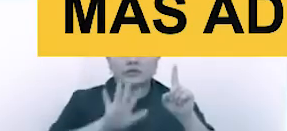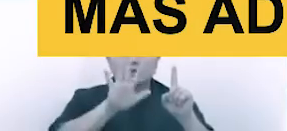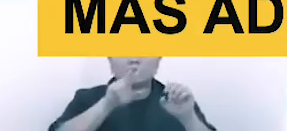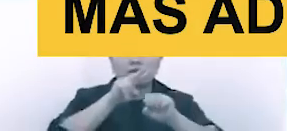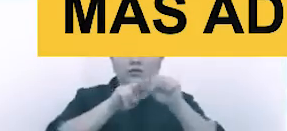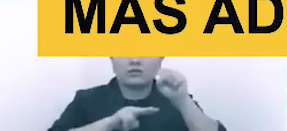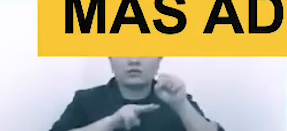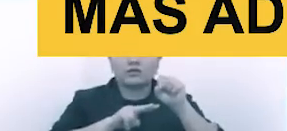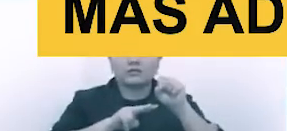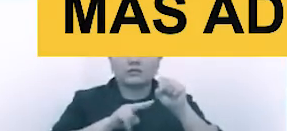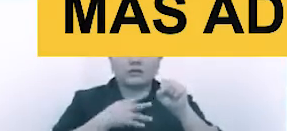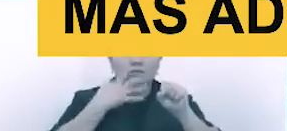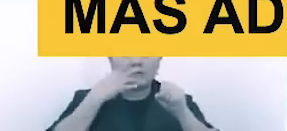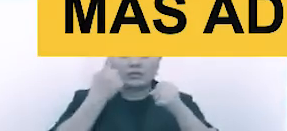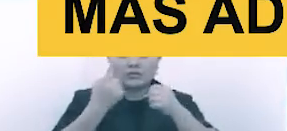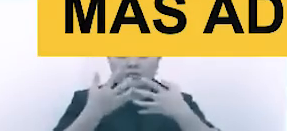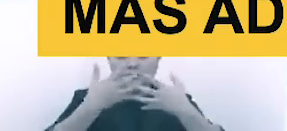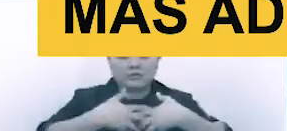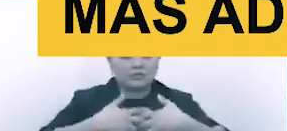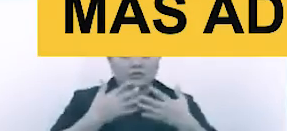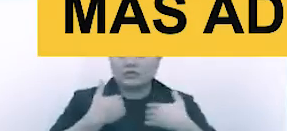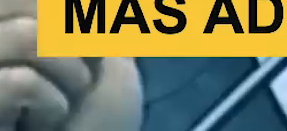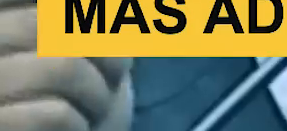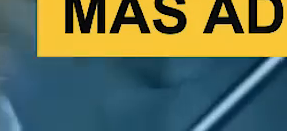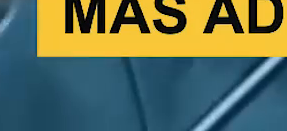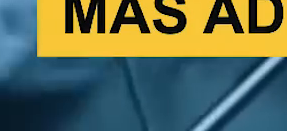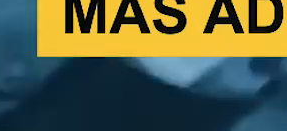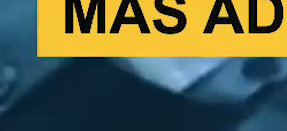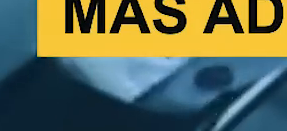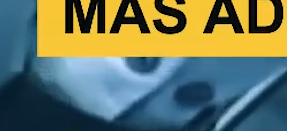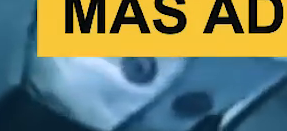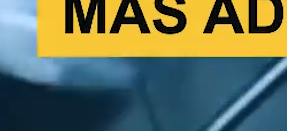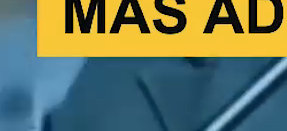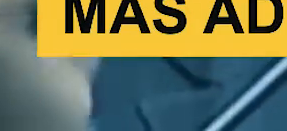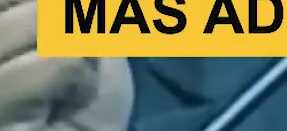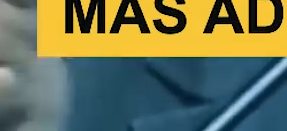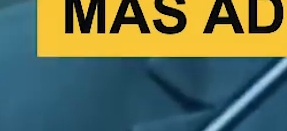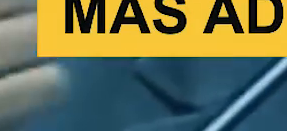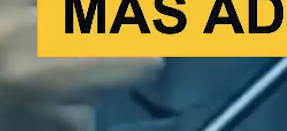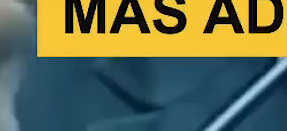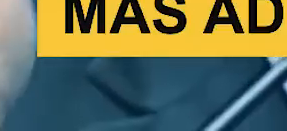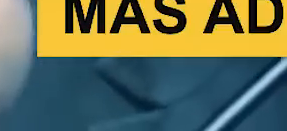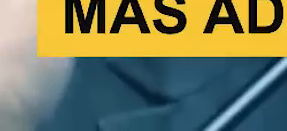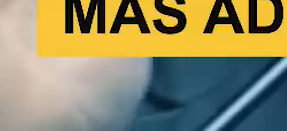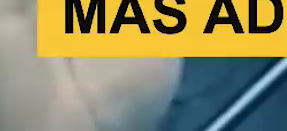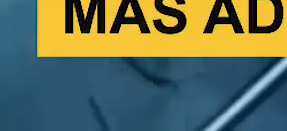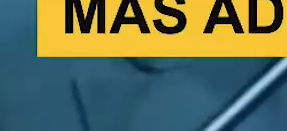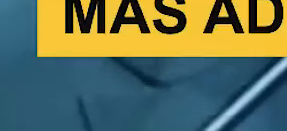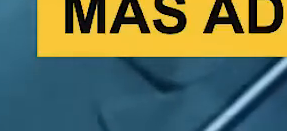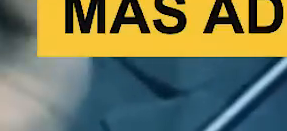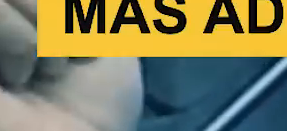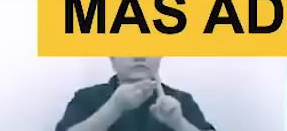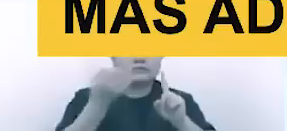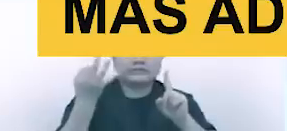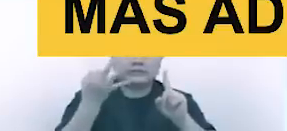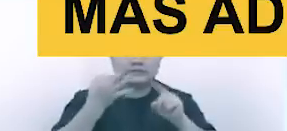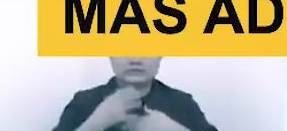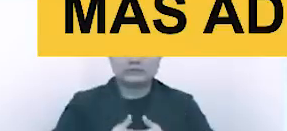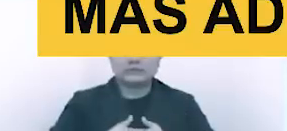cinco dólares y el pobre agricultor se quedaba sin su almuerzo. Esa es la realidad que heredamos. Esa es la que ahorita ya se les olvida.